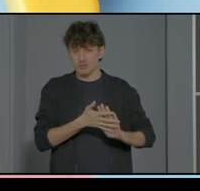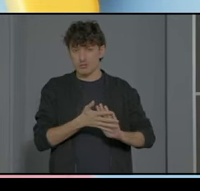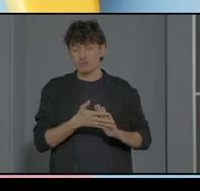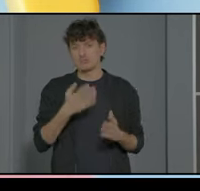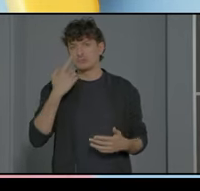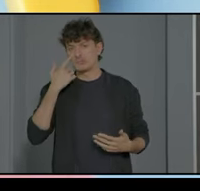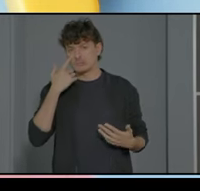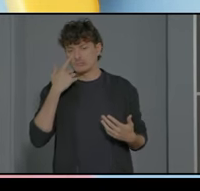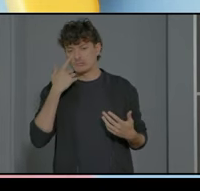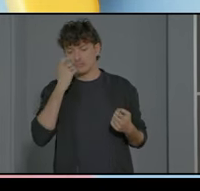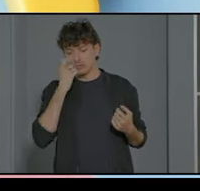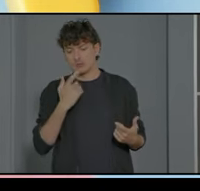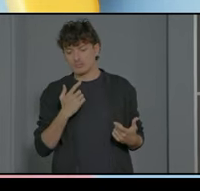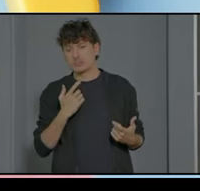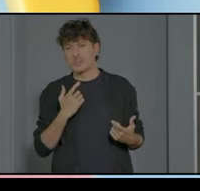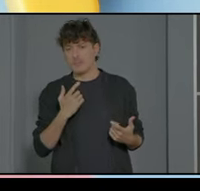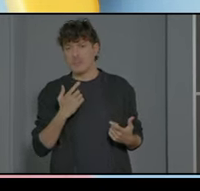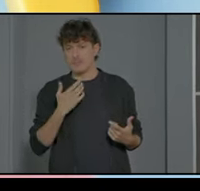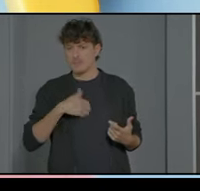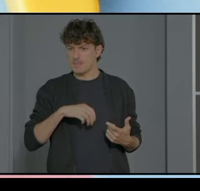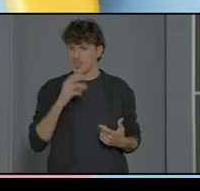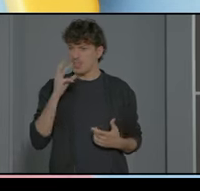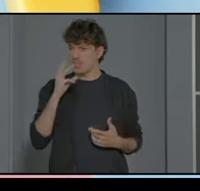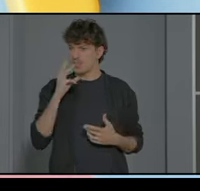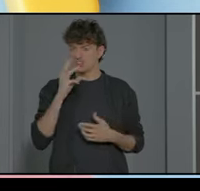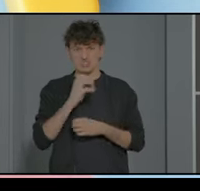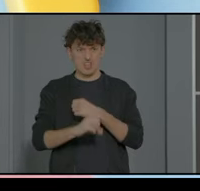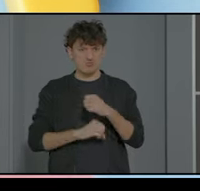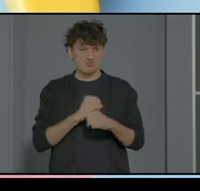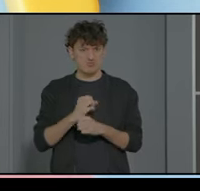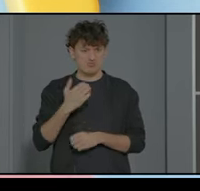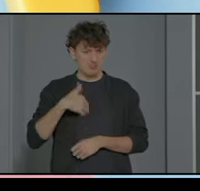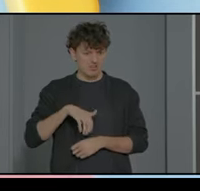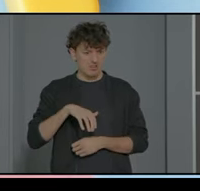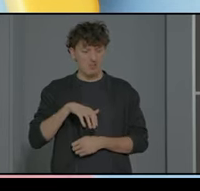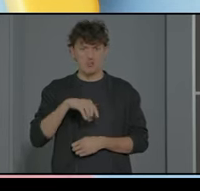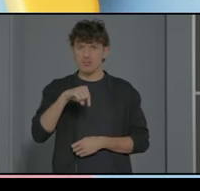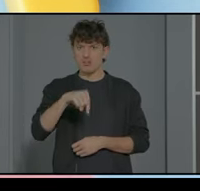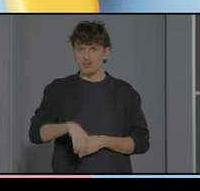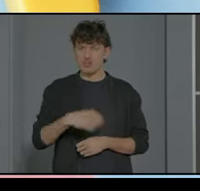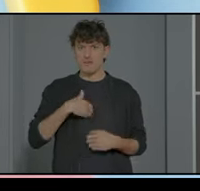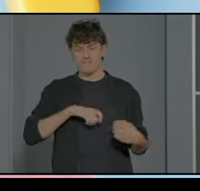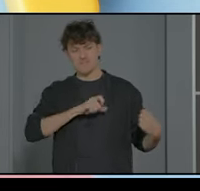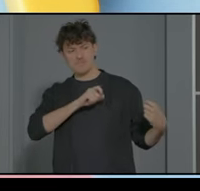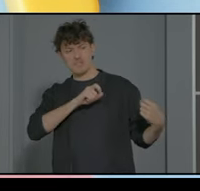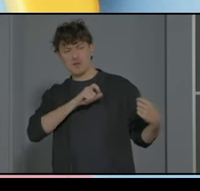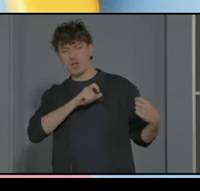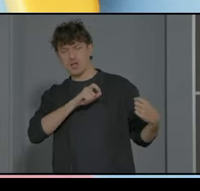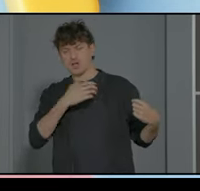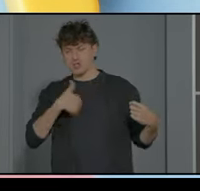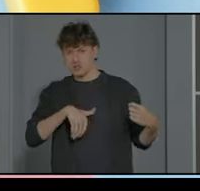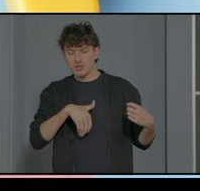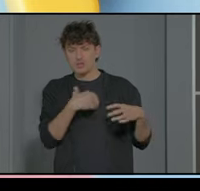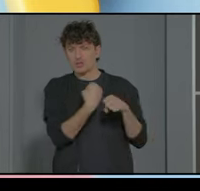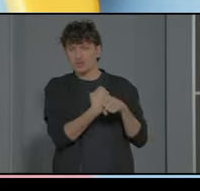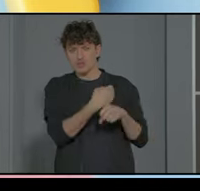y bueno ya más este es el tercer año en el colegio y empezamos a recibir ya mucho feedback y mucho resultado de todo este trabajo